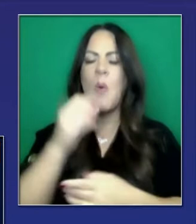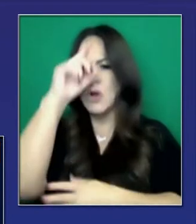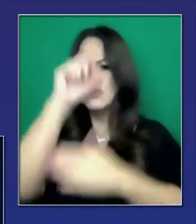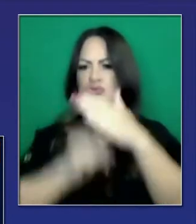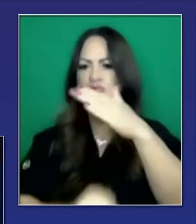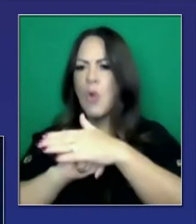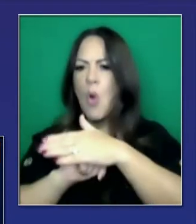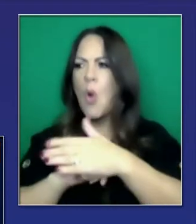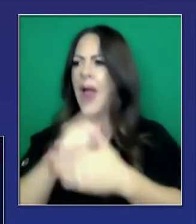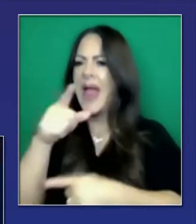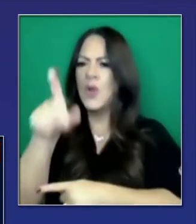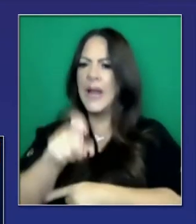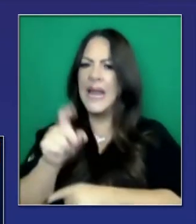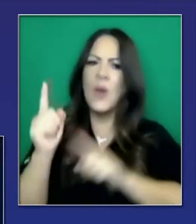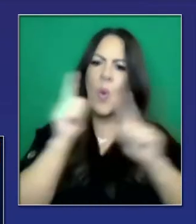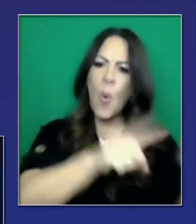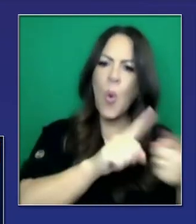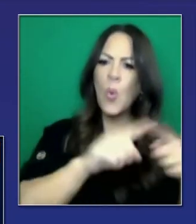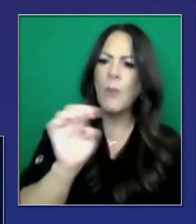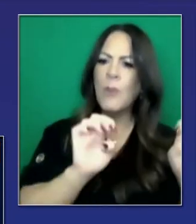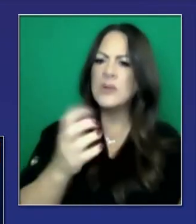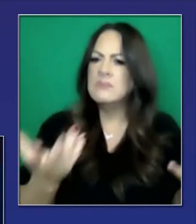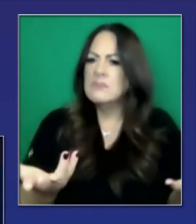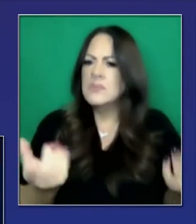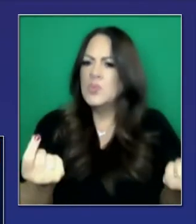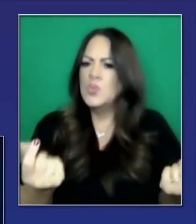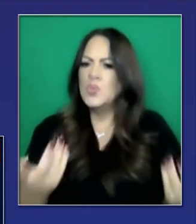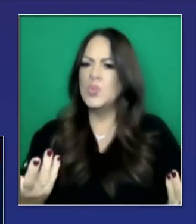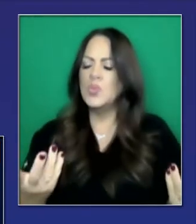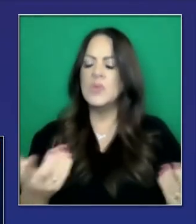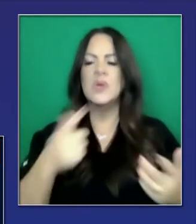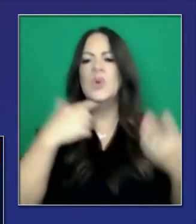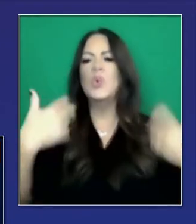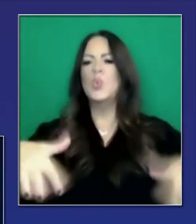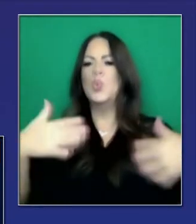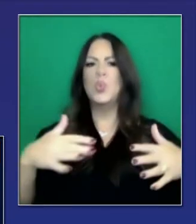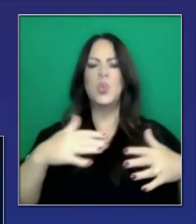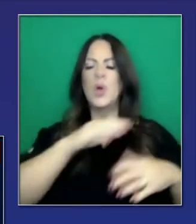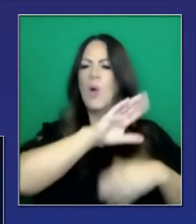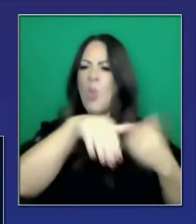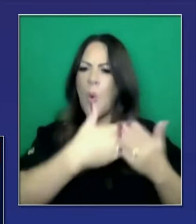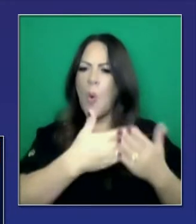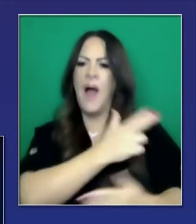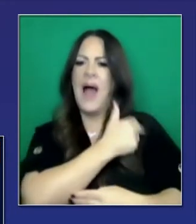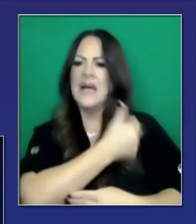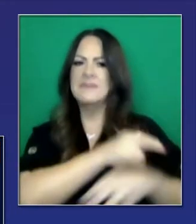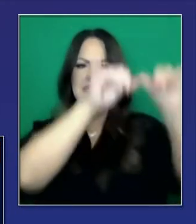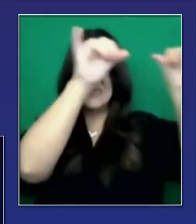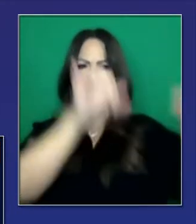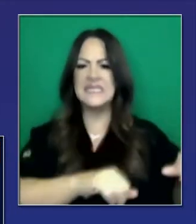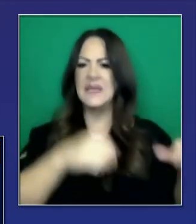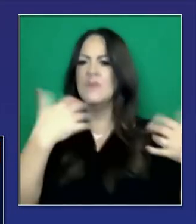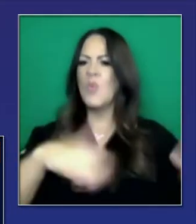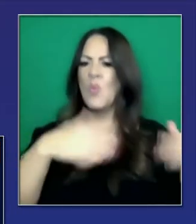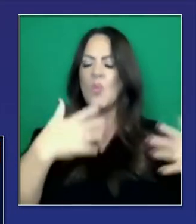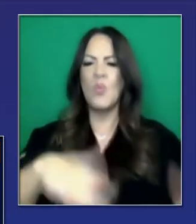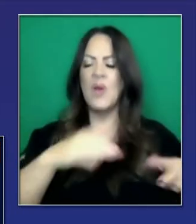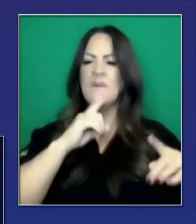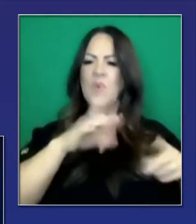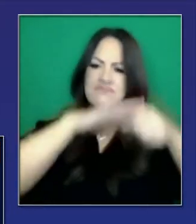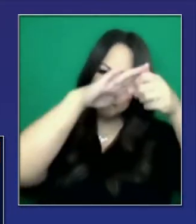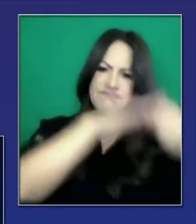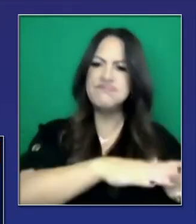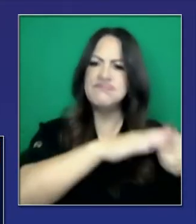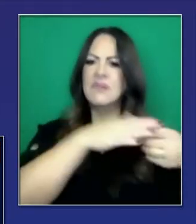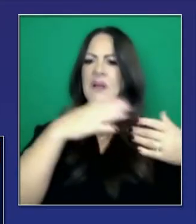cuidado de emergencia, usted se verá impactado por esta pandemia. Se siente a través de todo el sistema de hospitales. Y el impacto, por